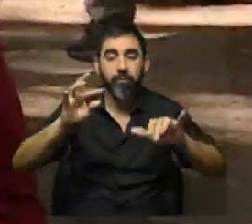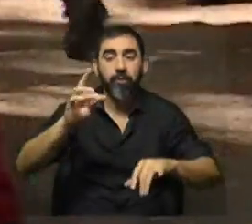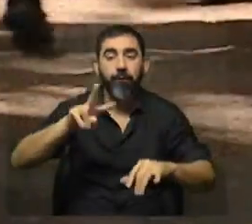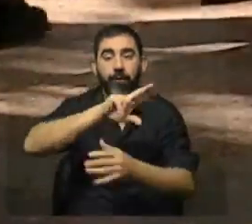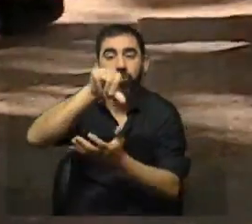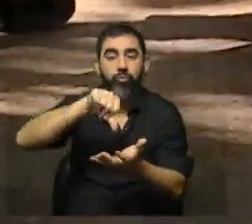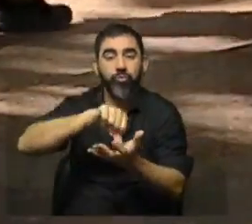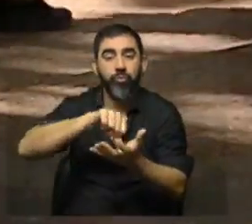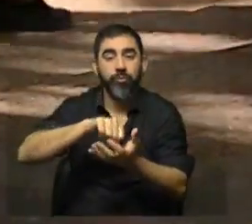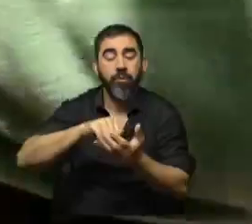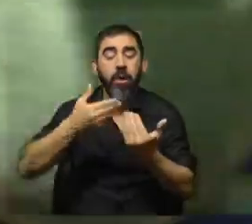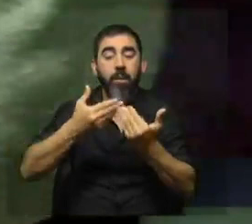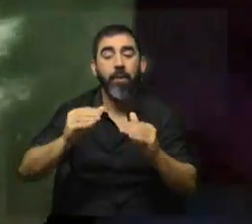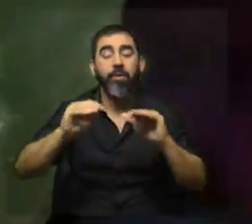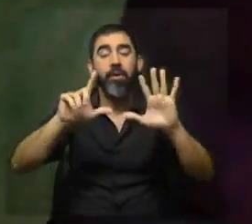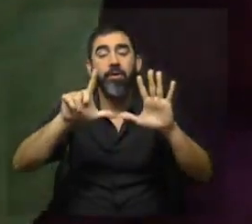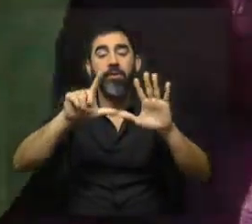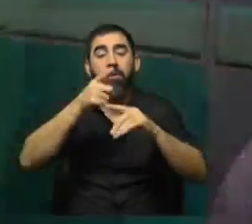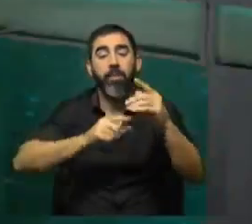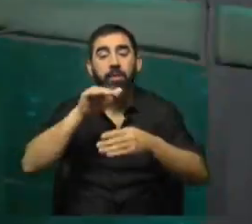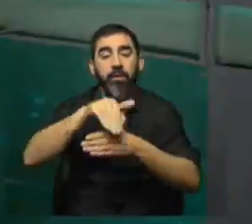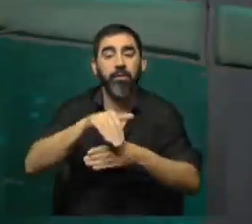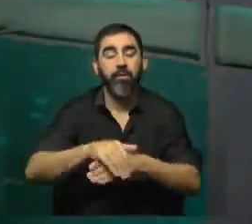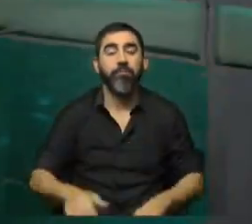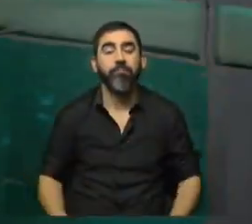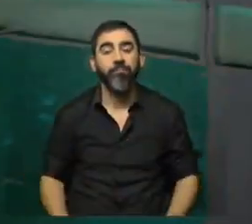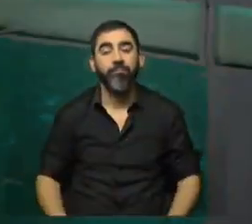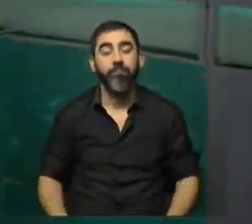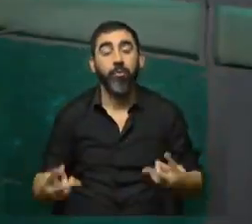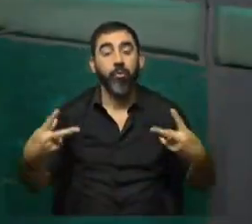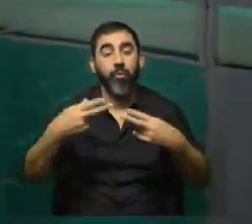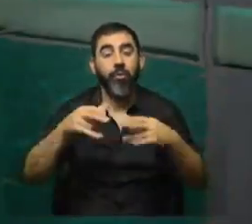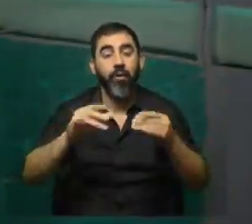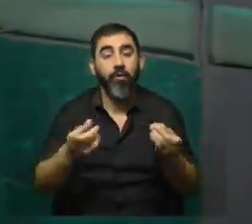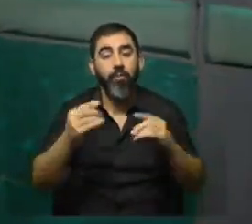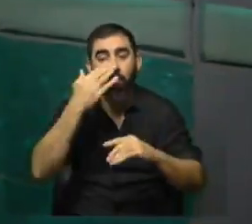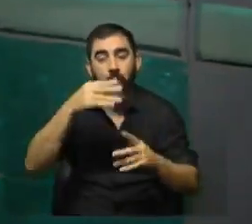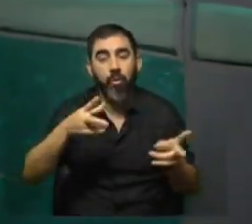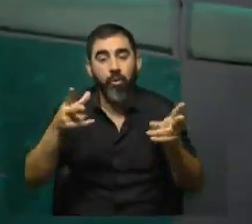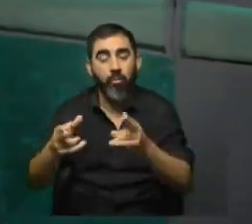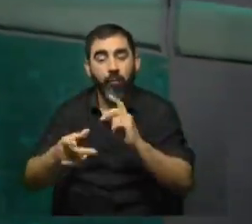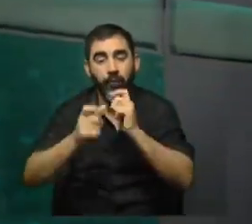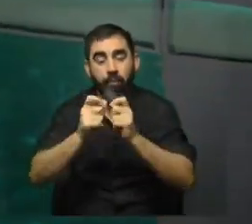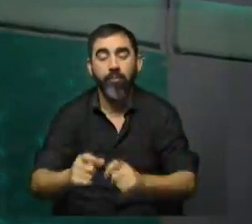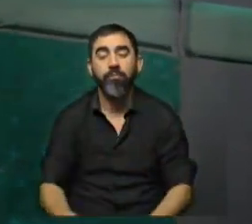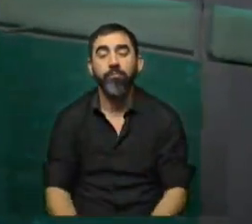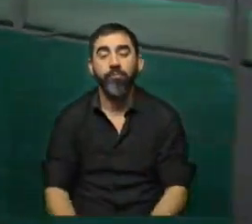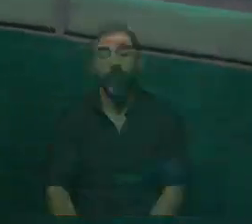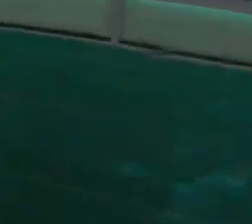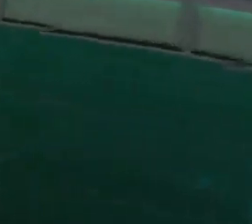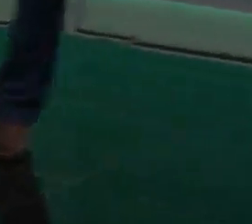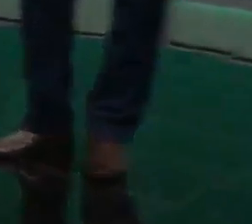TV Ciudad a partir de la hora 19.30. Un momento de hacer una pausa y ya vení con el último tramo de MD Noticias. No se vayan.